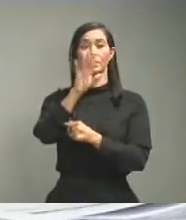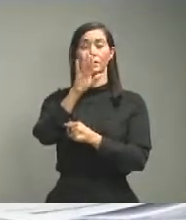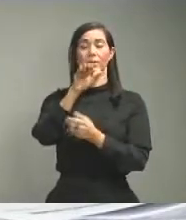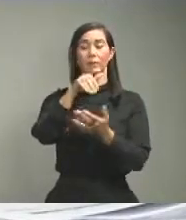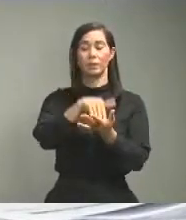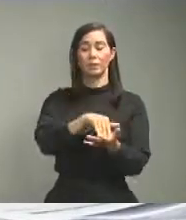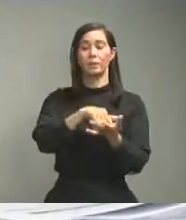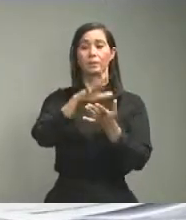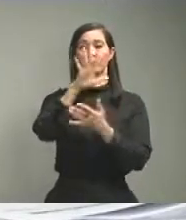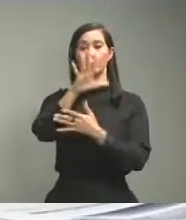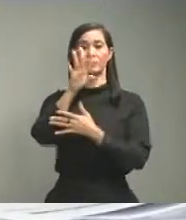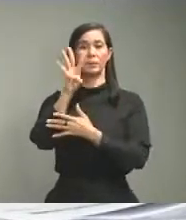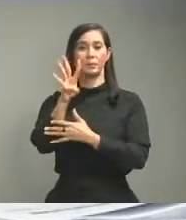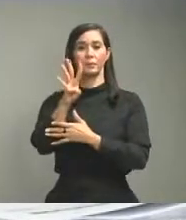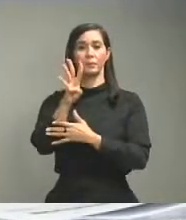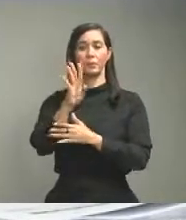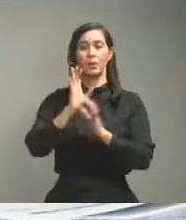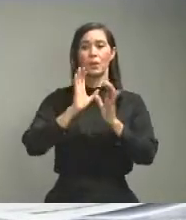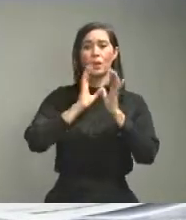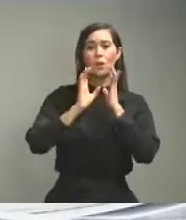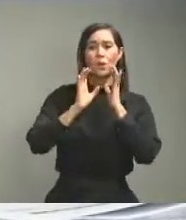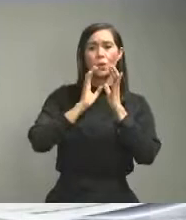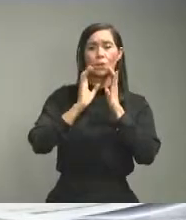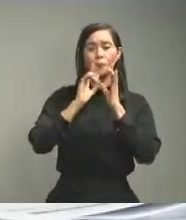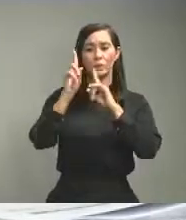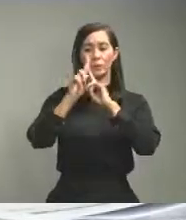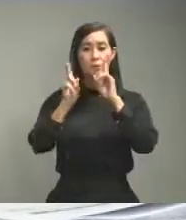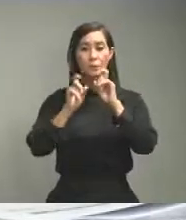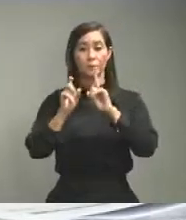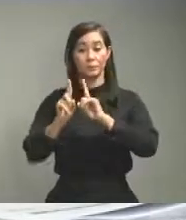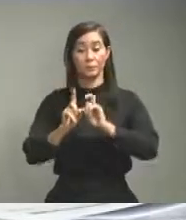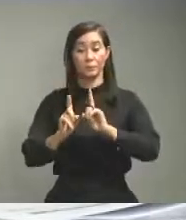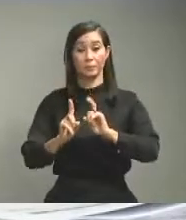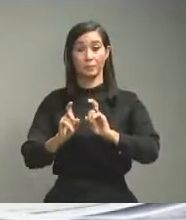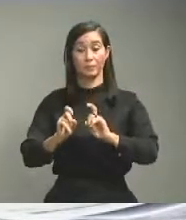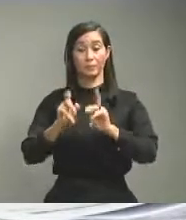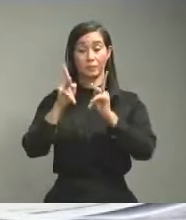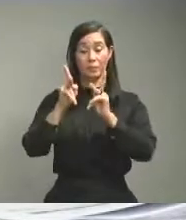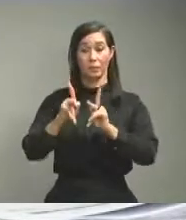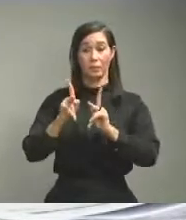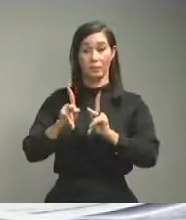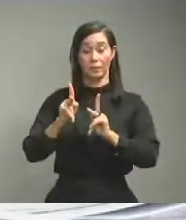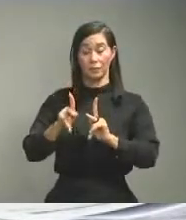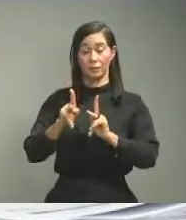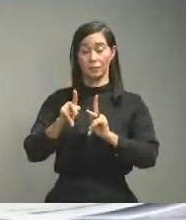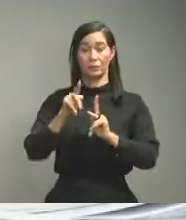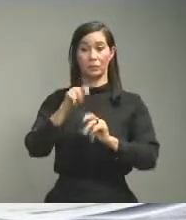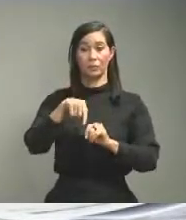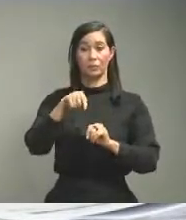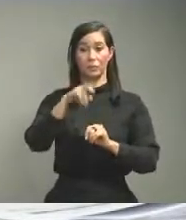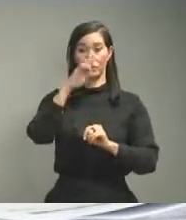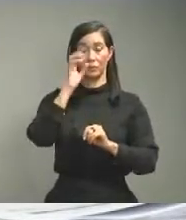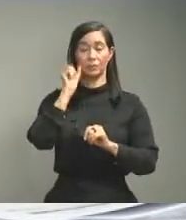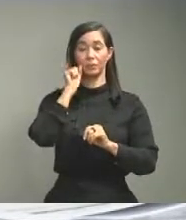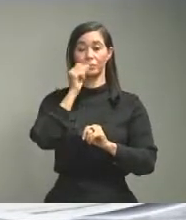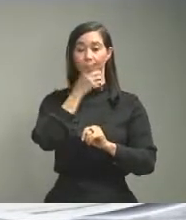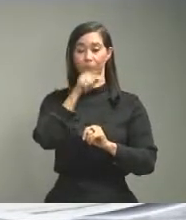interacciones entre la Plataforma y los ciudadanos del país.